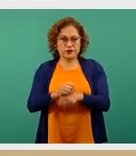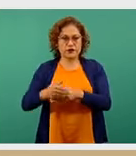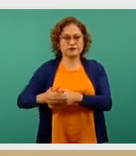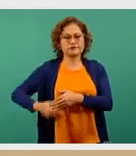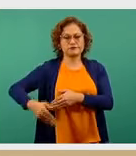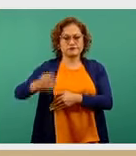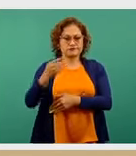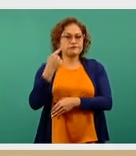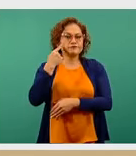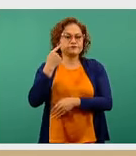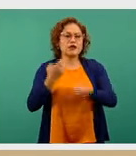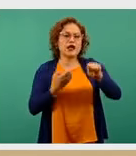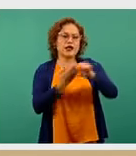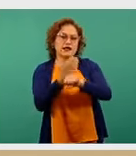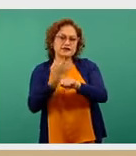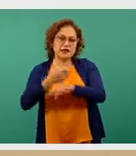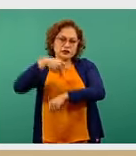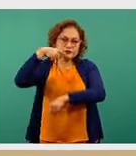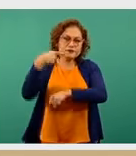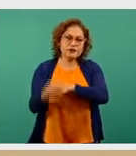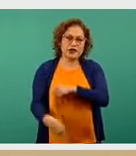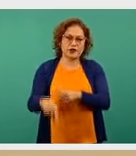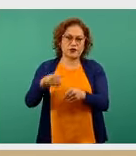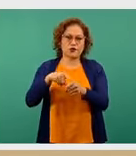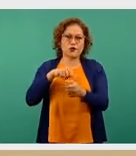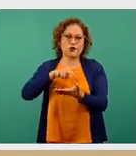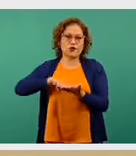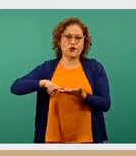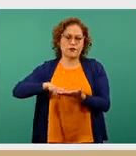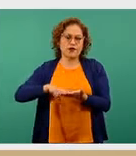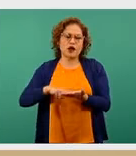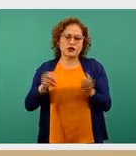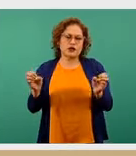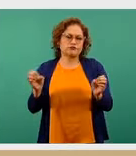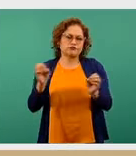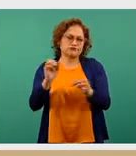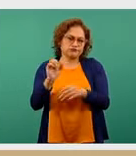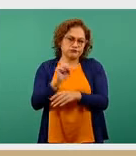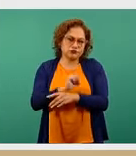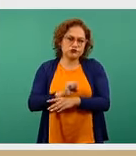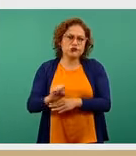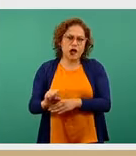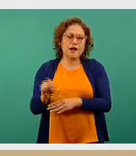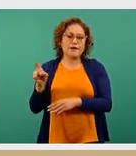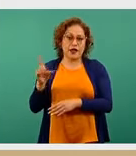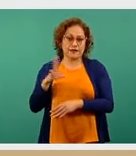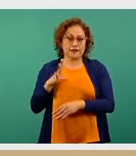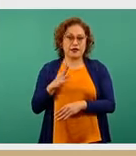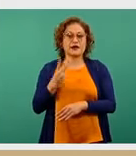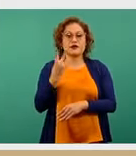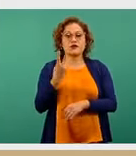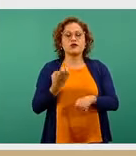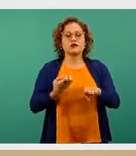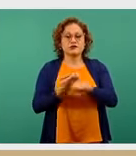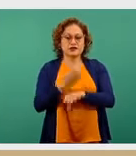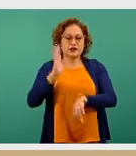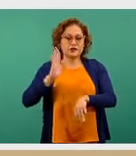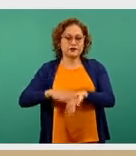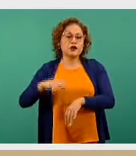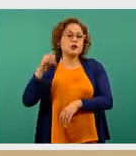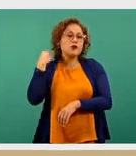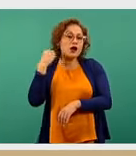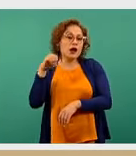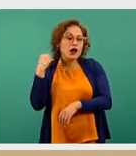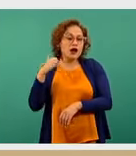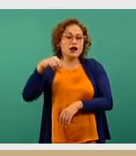el riesgo bajo, en este caso el color verde. Podemos ver que se suman dos entidades, Oaxaca y Nuevo León,